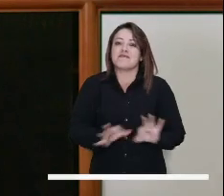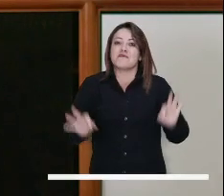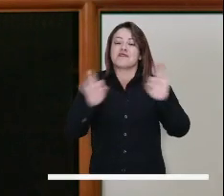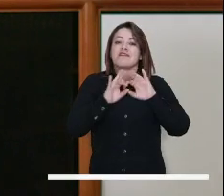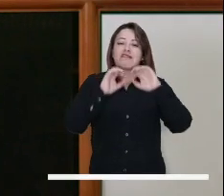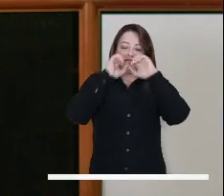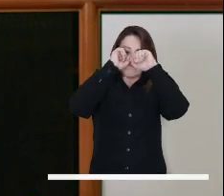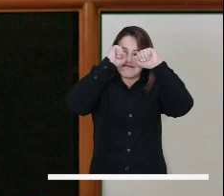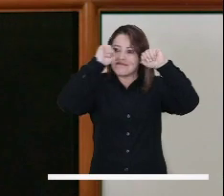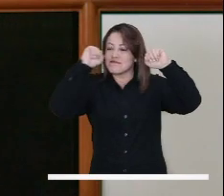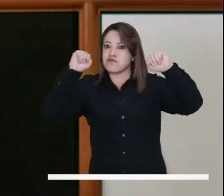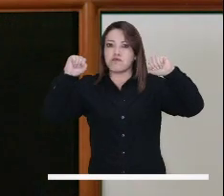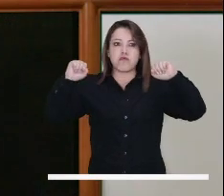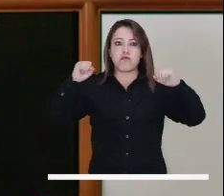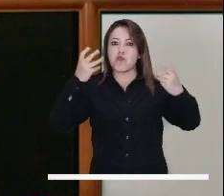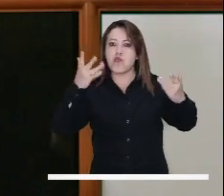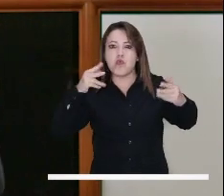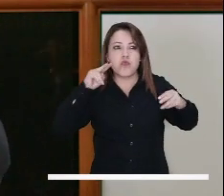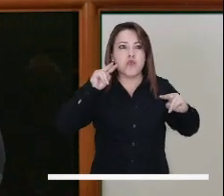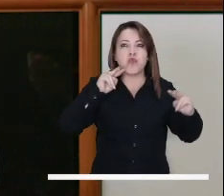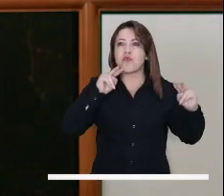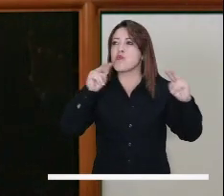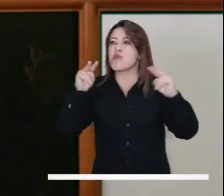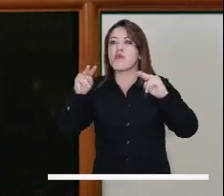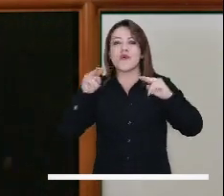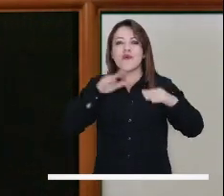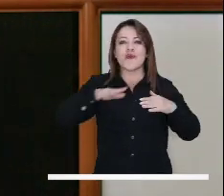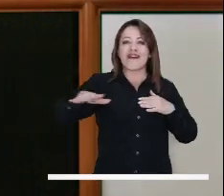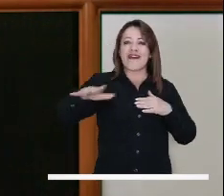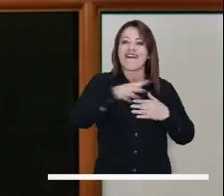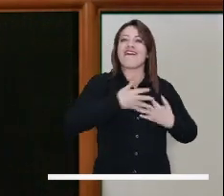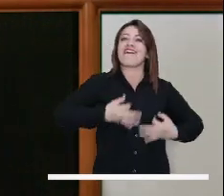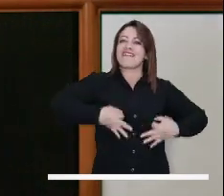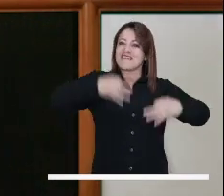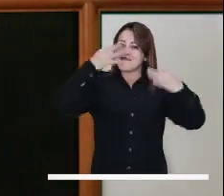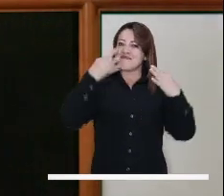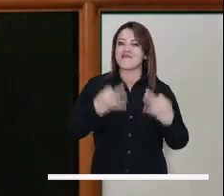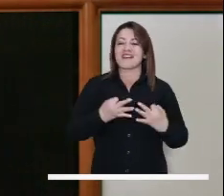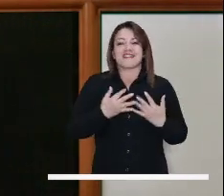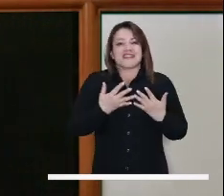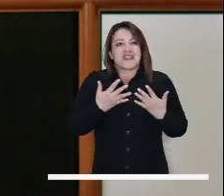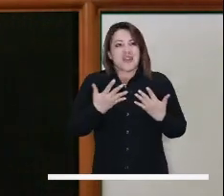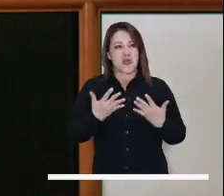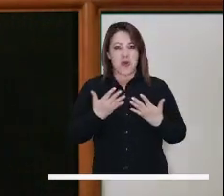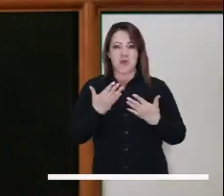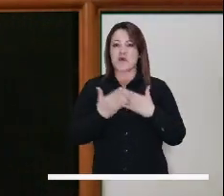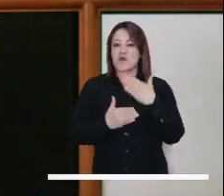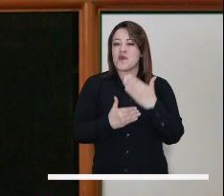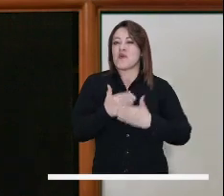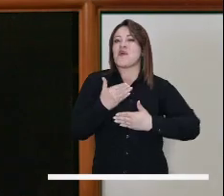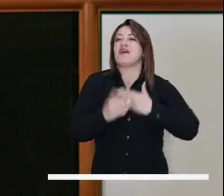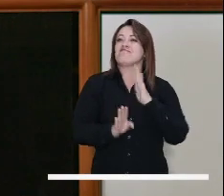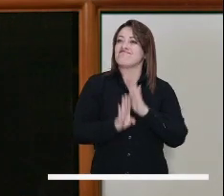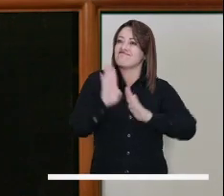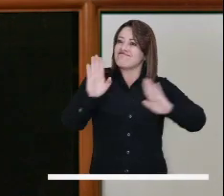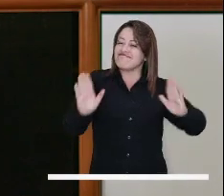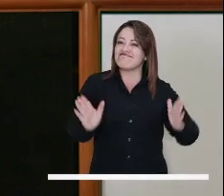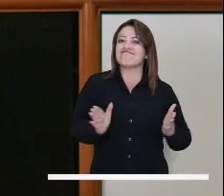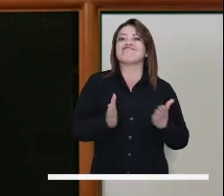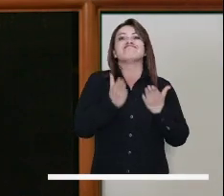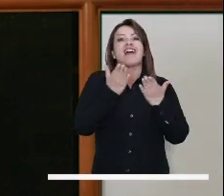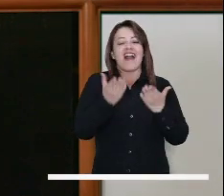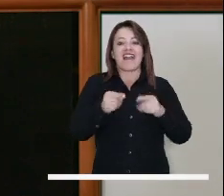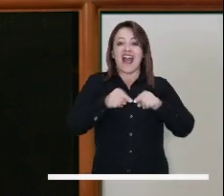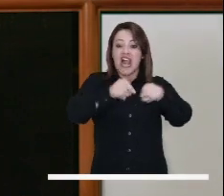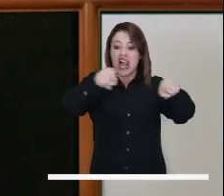tenemos que explorarla y explotarla en el mejor sentido de la palabra, no en el sentido comercial, sino de